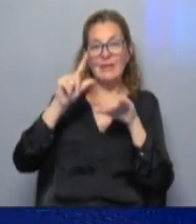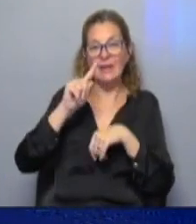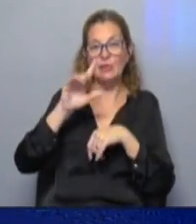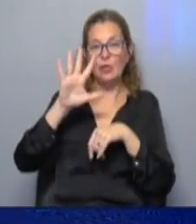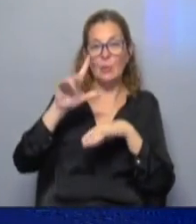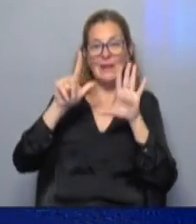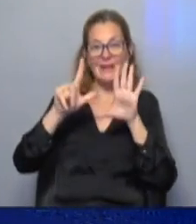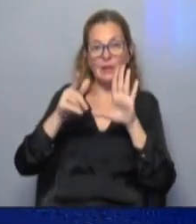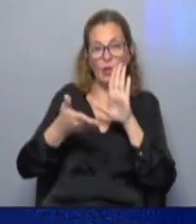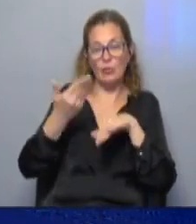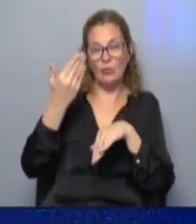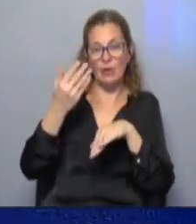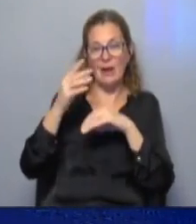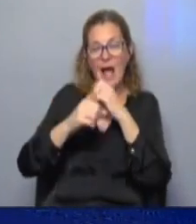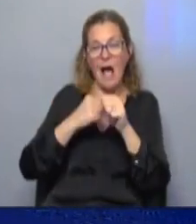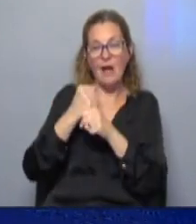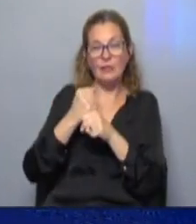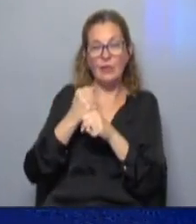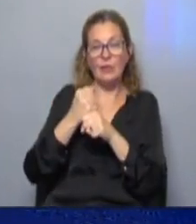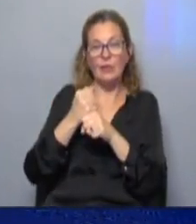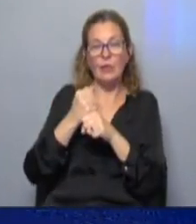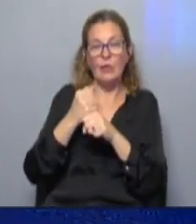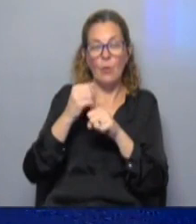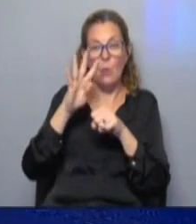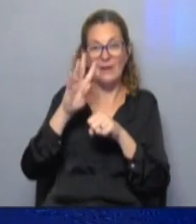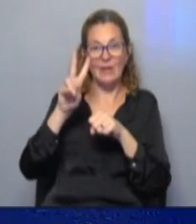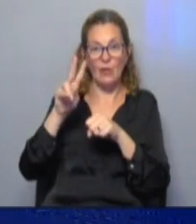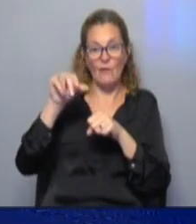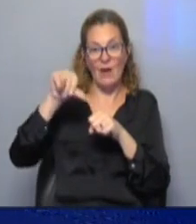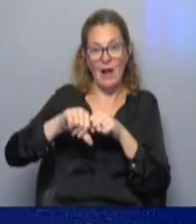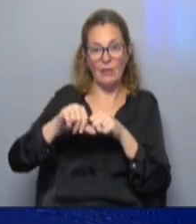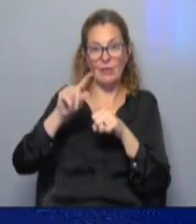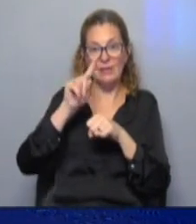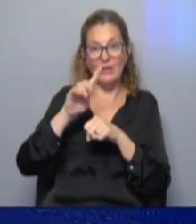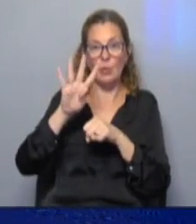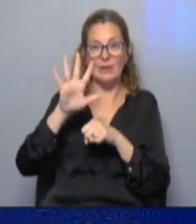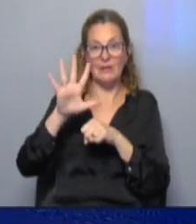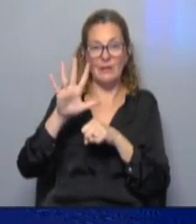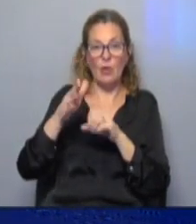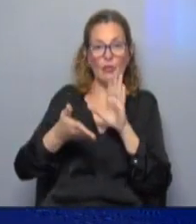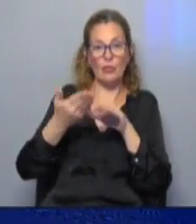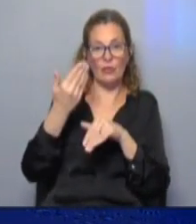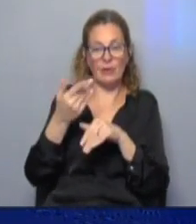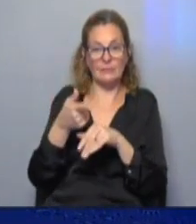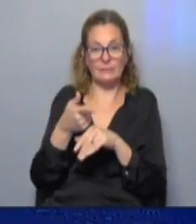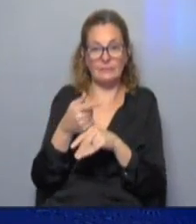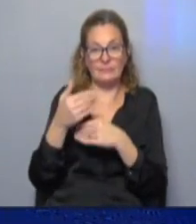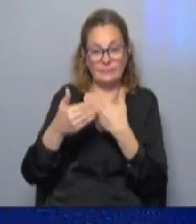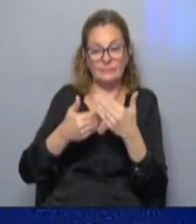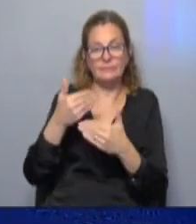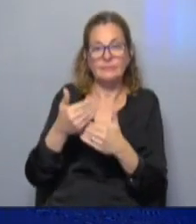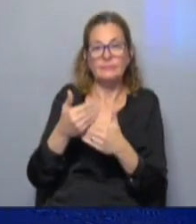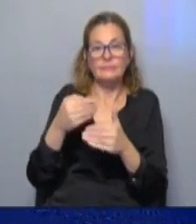lo subieron y en abril de 2022 42 productos bajaron su precio y 145 lo subieron nosotros para seguir